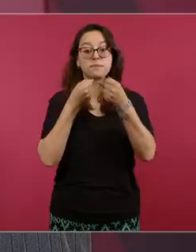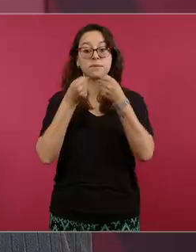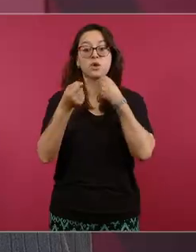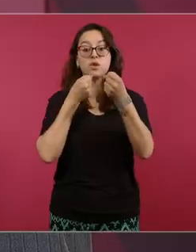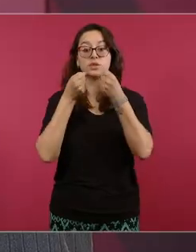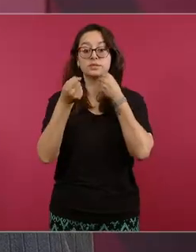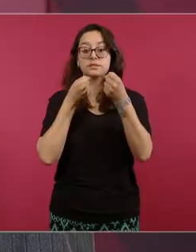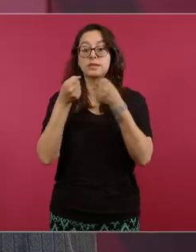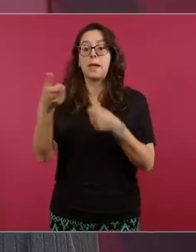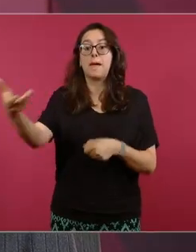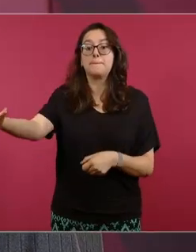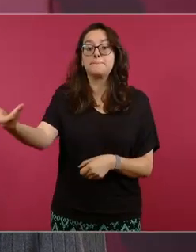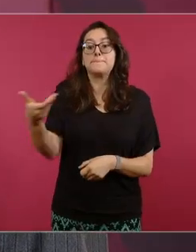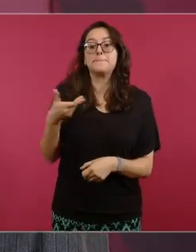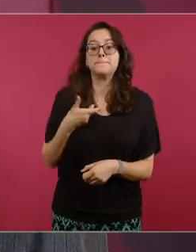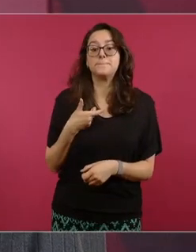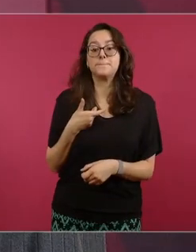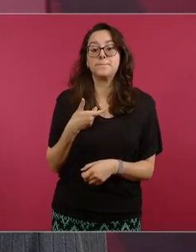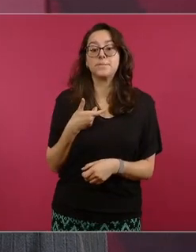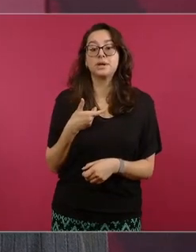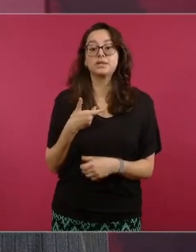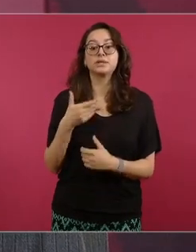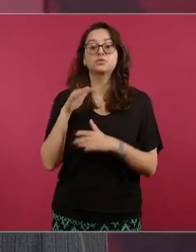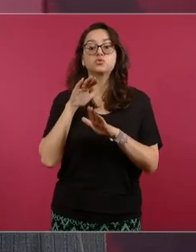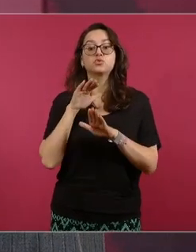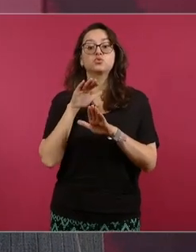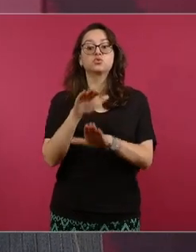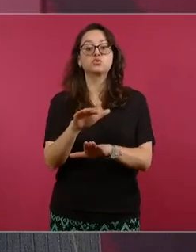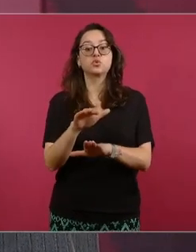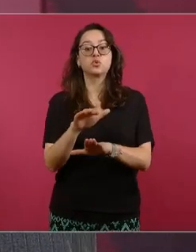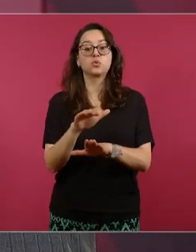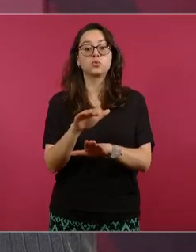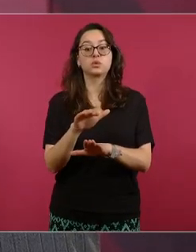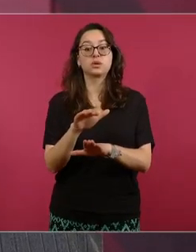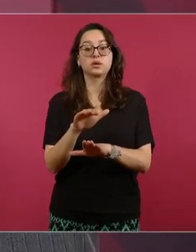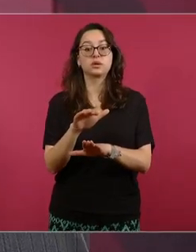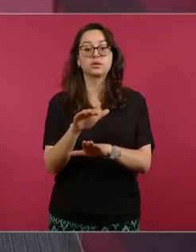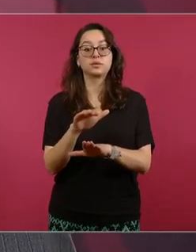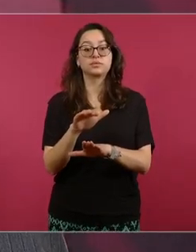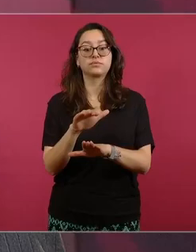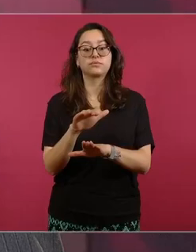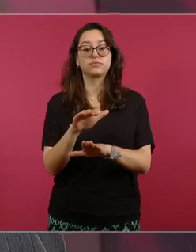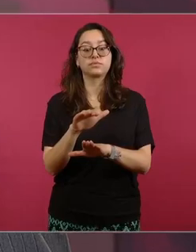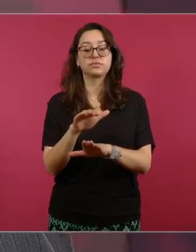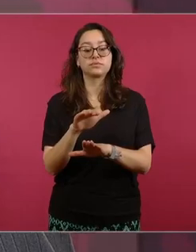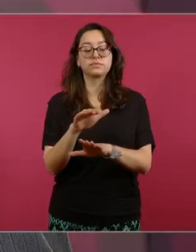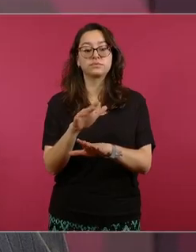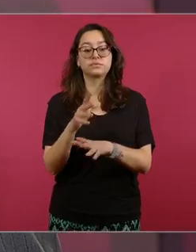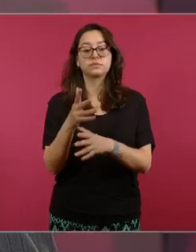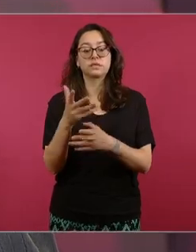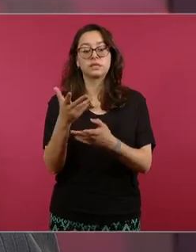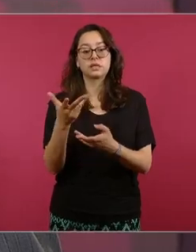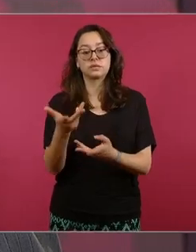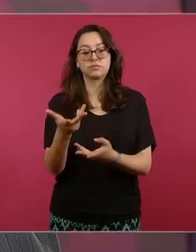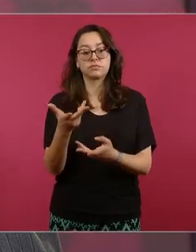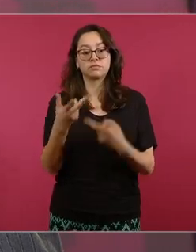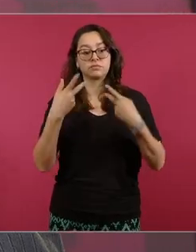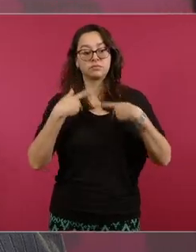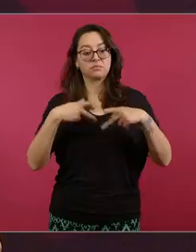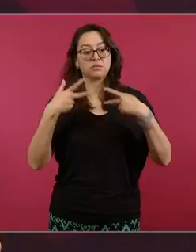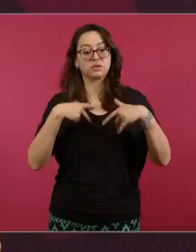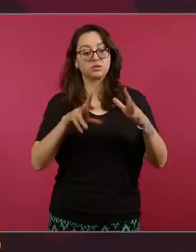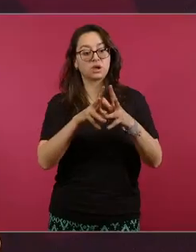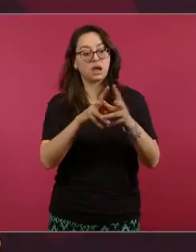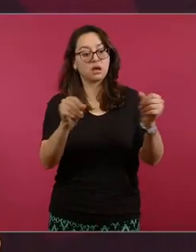del trabajo que se lleva a cabo para la localización de personas